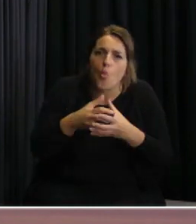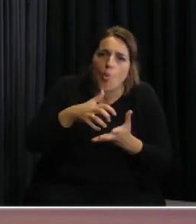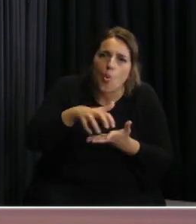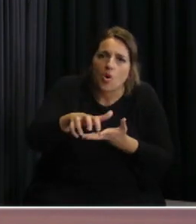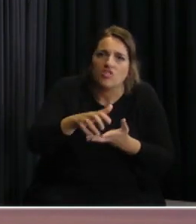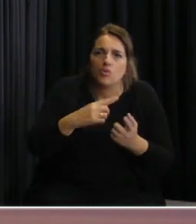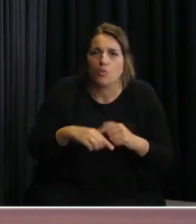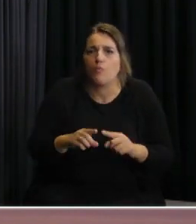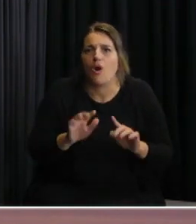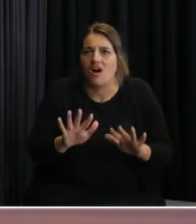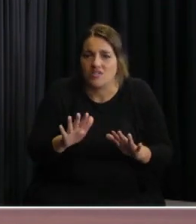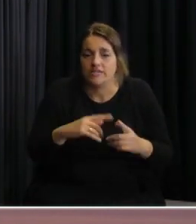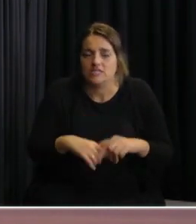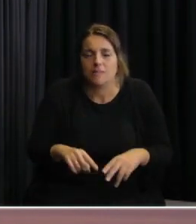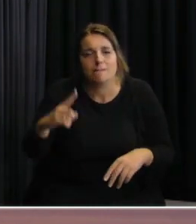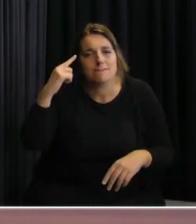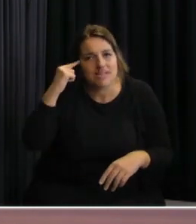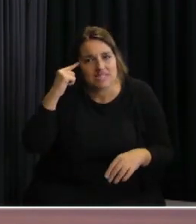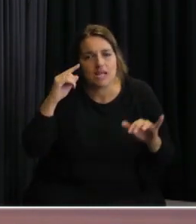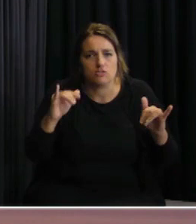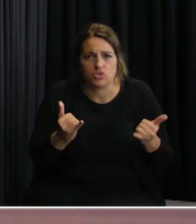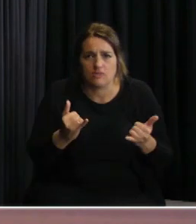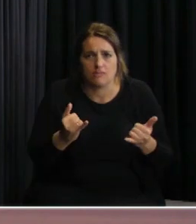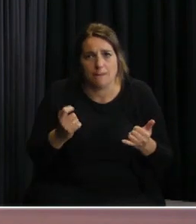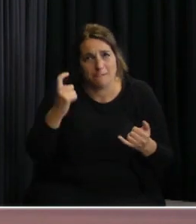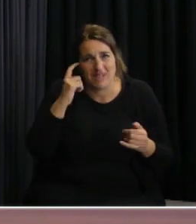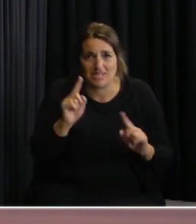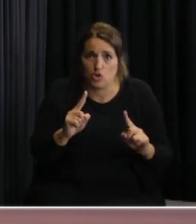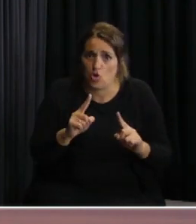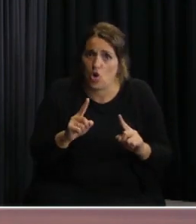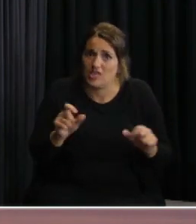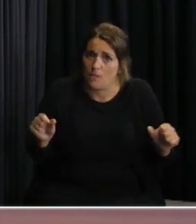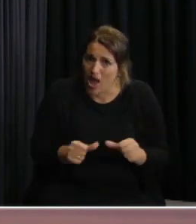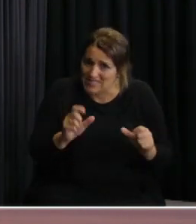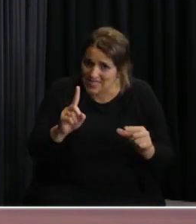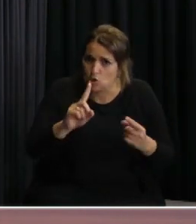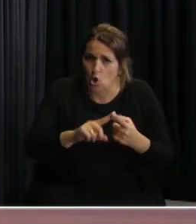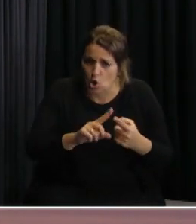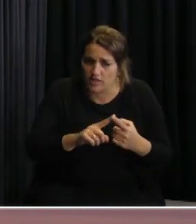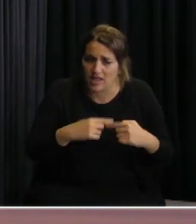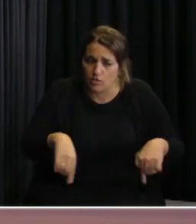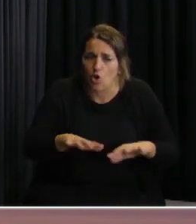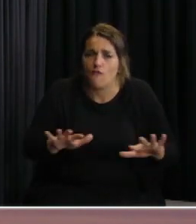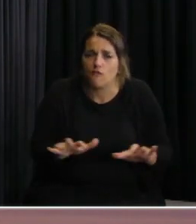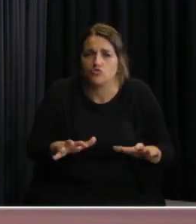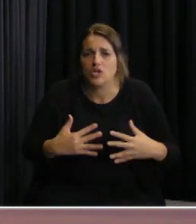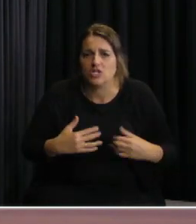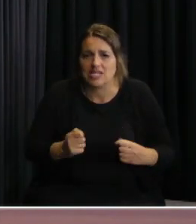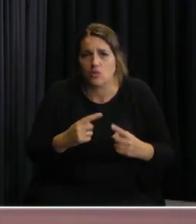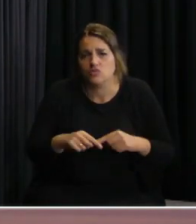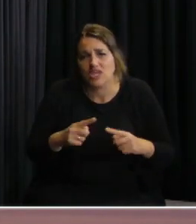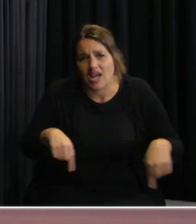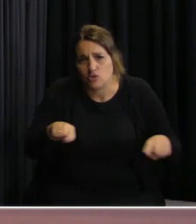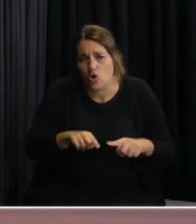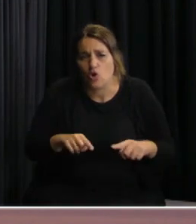reactivado sino que estamos pensando en pensando no estamos coordinando con el personal de la salud el testeo al